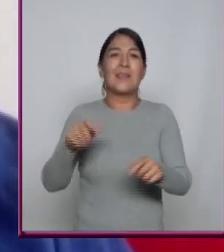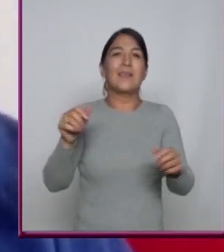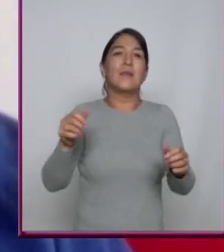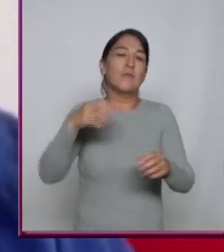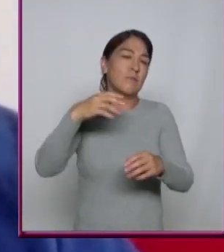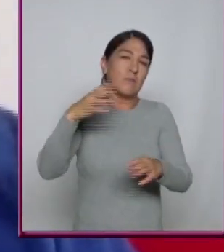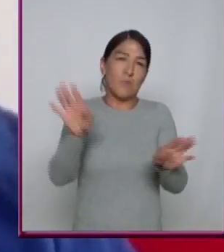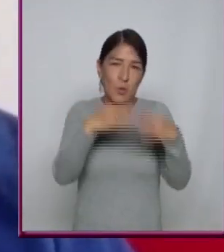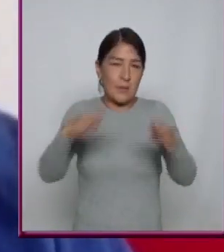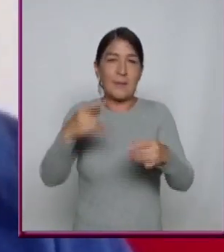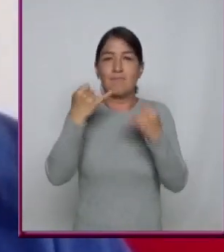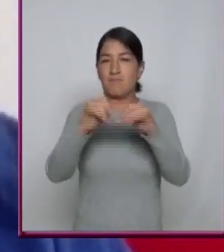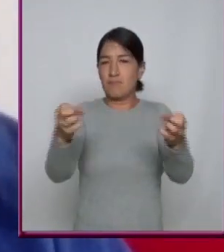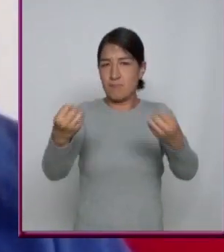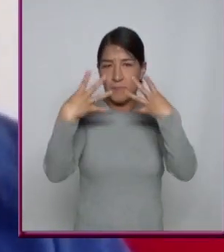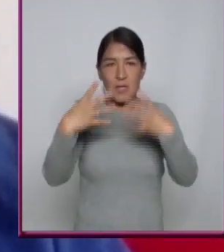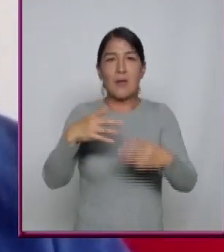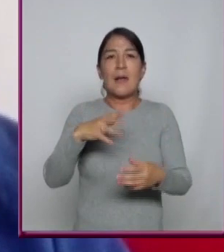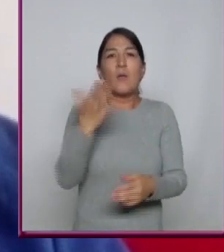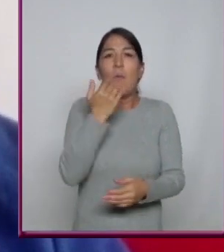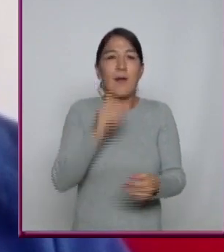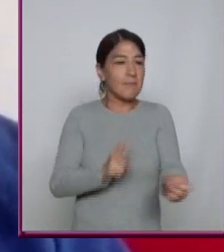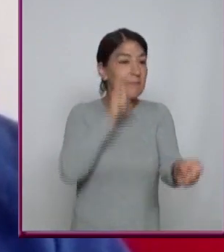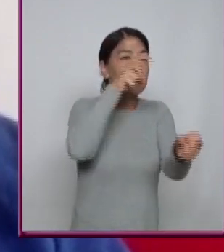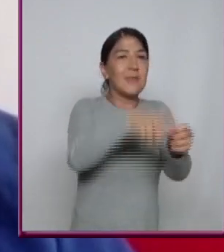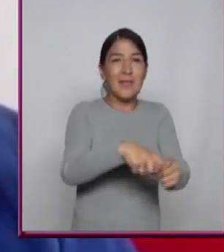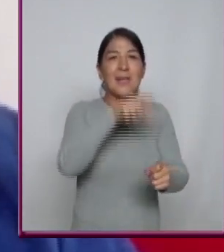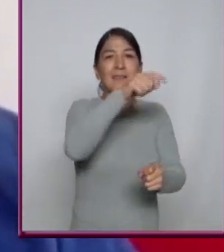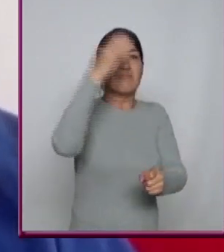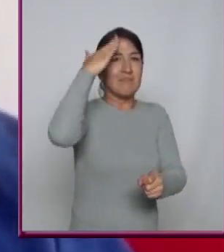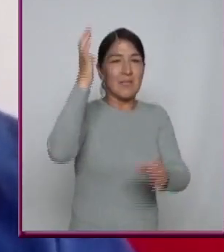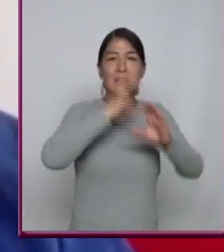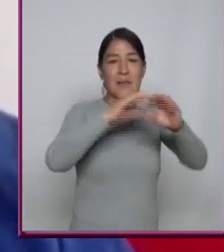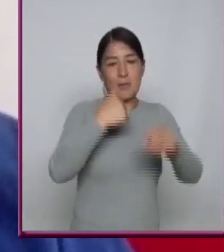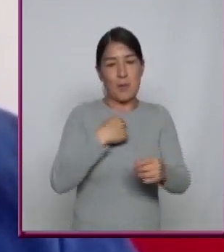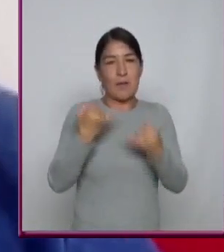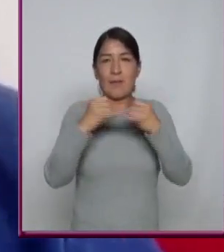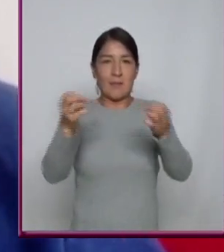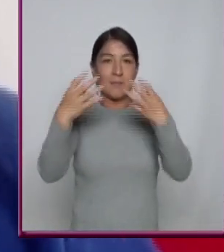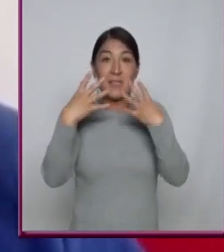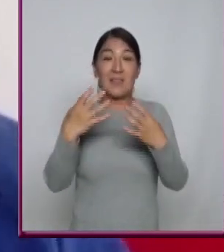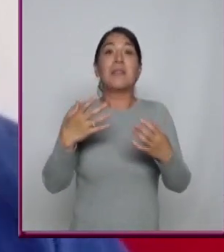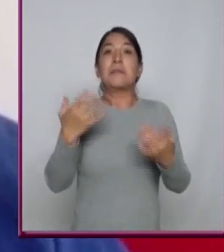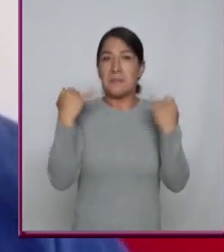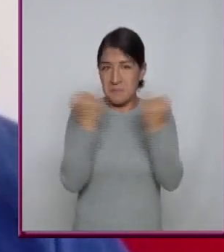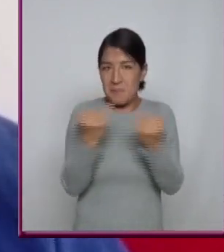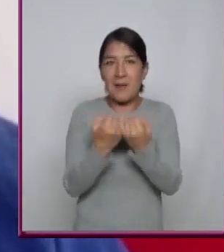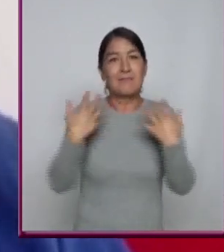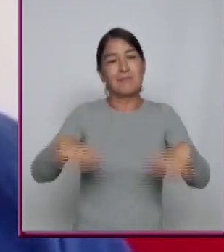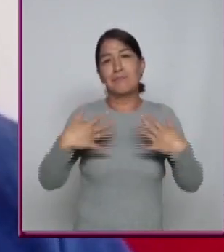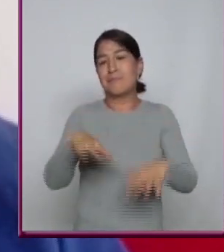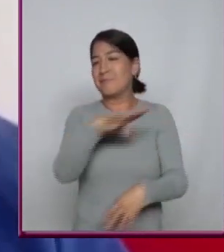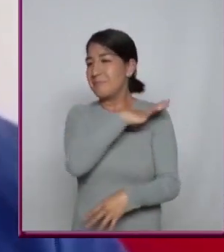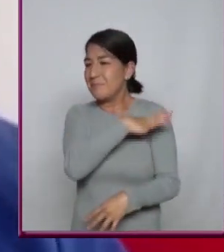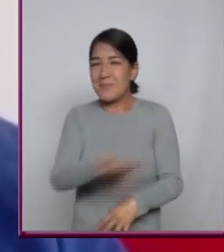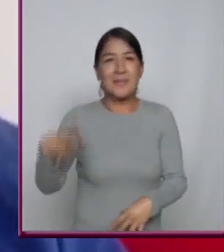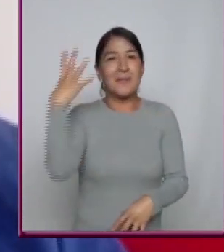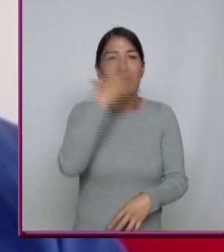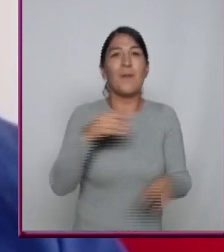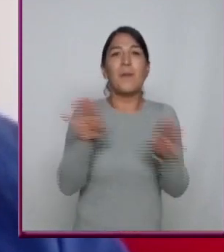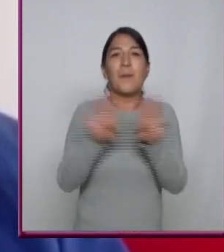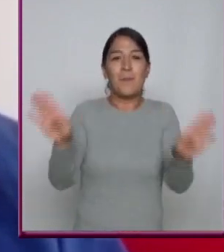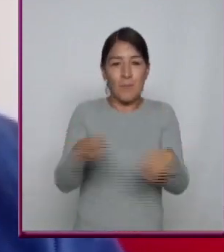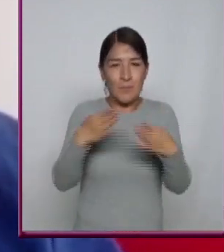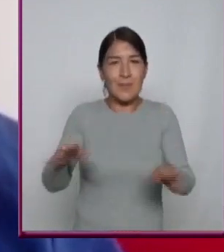independiente Que no están Con alguna disquera Importante Pues ha sido Una plataforma increíble Porque ahora Prácticamente cualquier